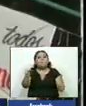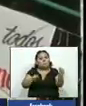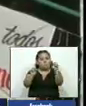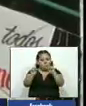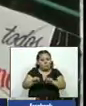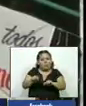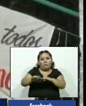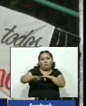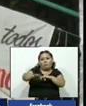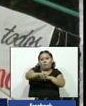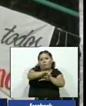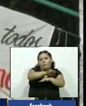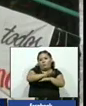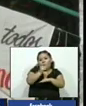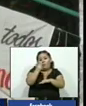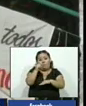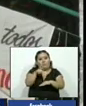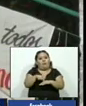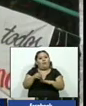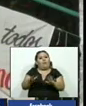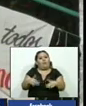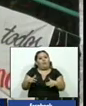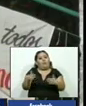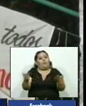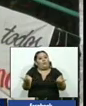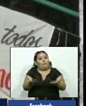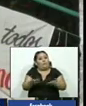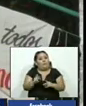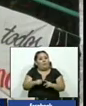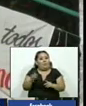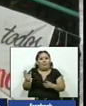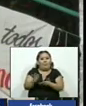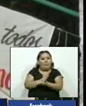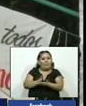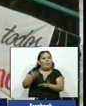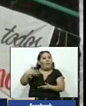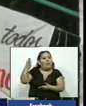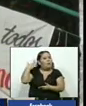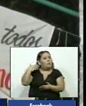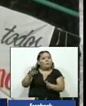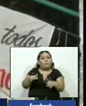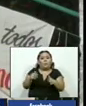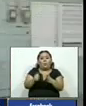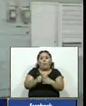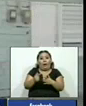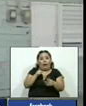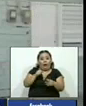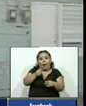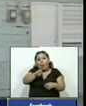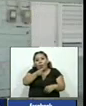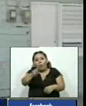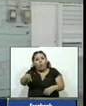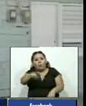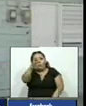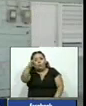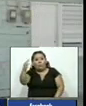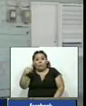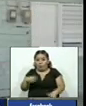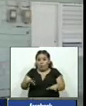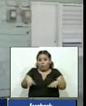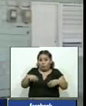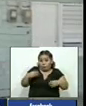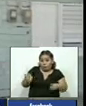algo inusual en él que prácticamente no ha tenido ninguna interacción con la prensa extranjera desde que